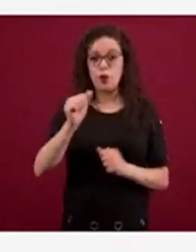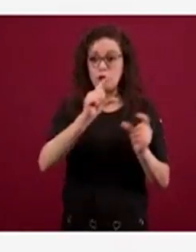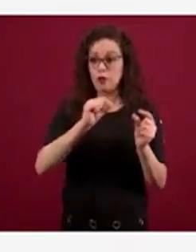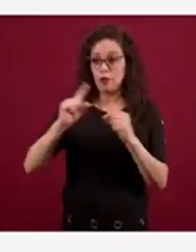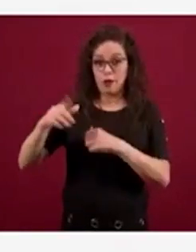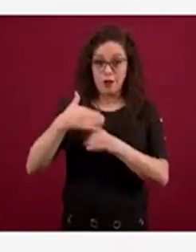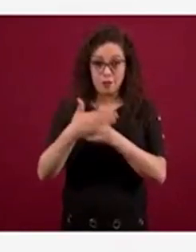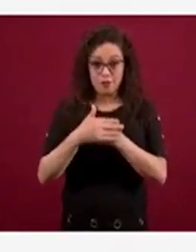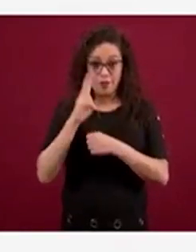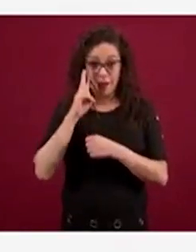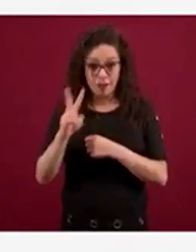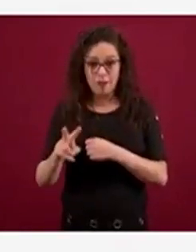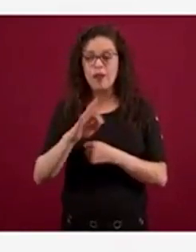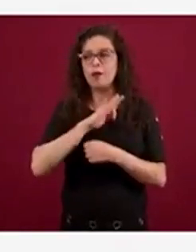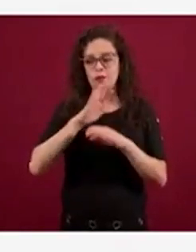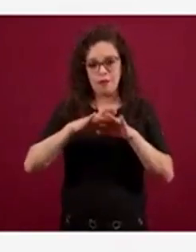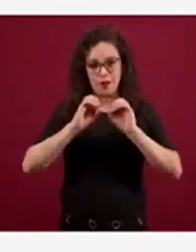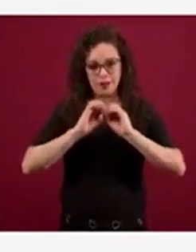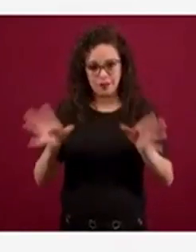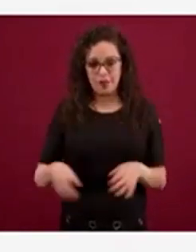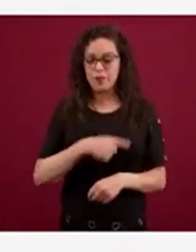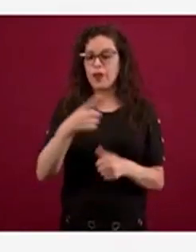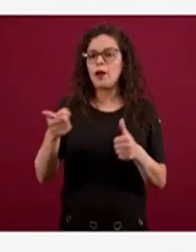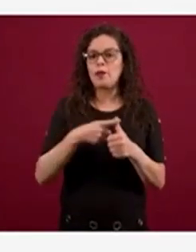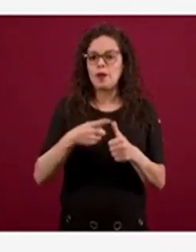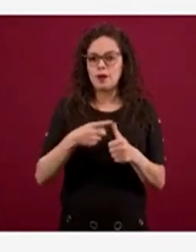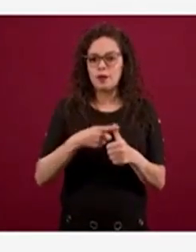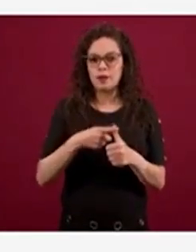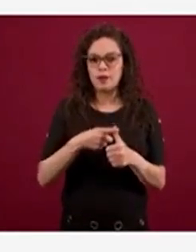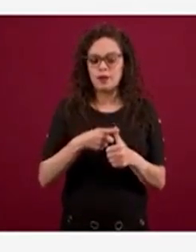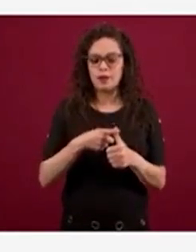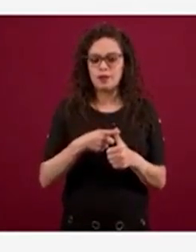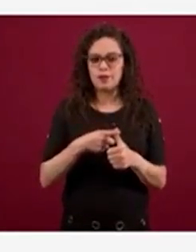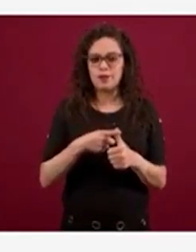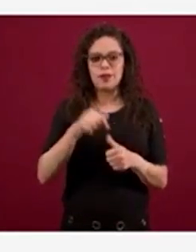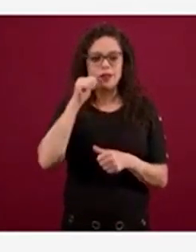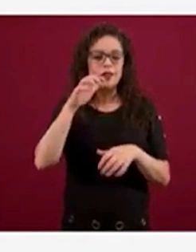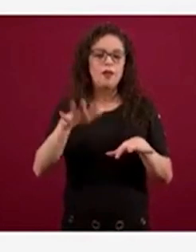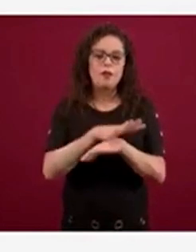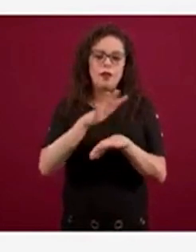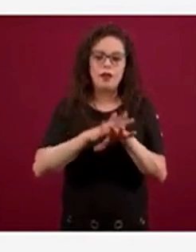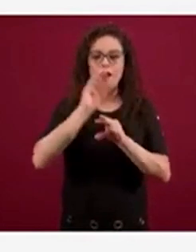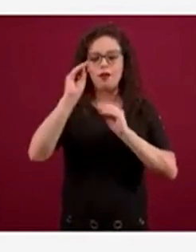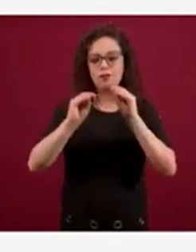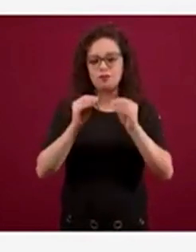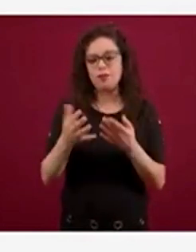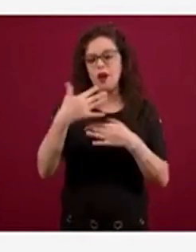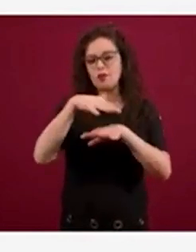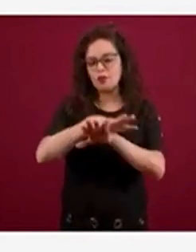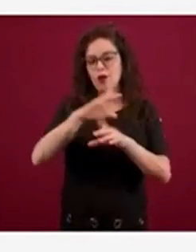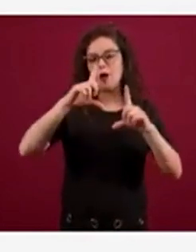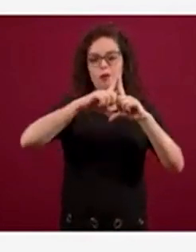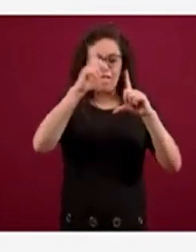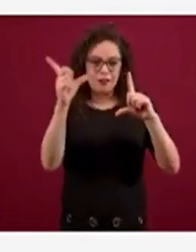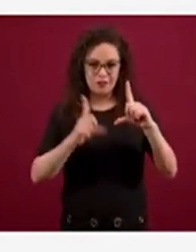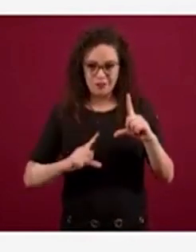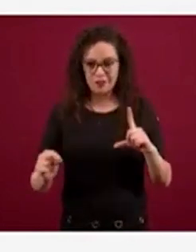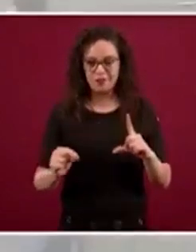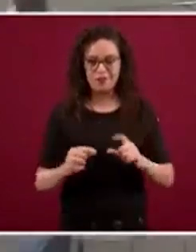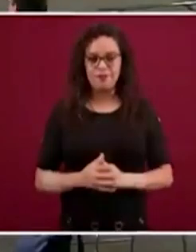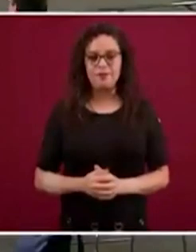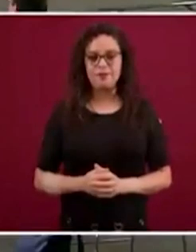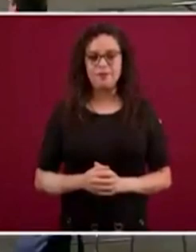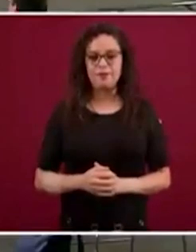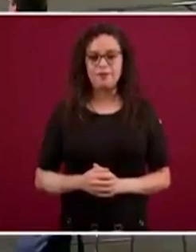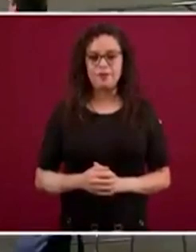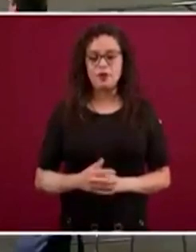Vamos con la primera de ellas, que normalmente es la que siempre actualizamos para el tema nacional, que son precisamente los casos que se han